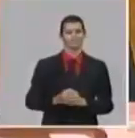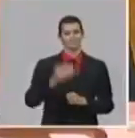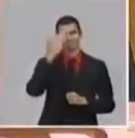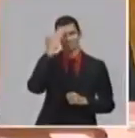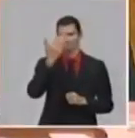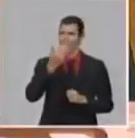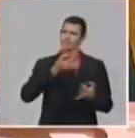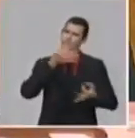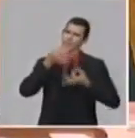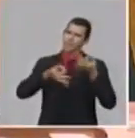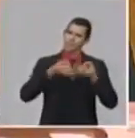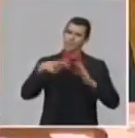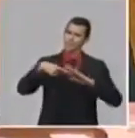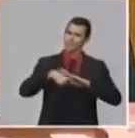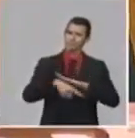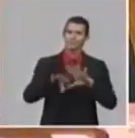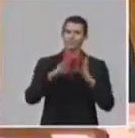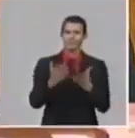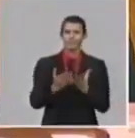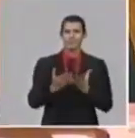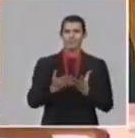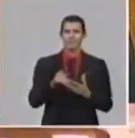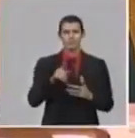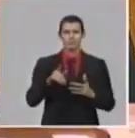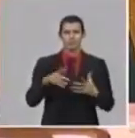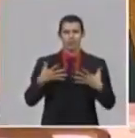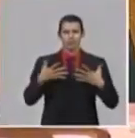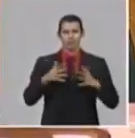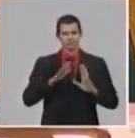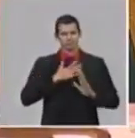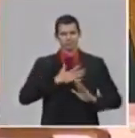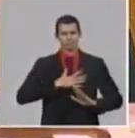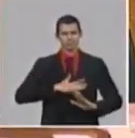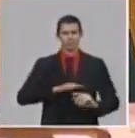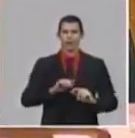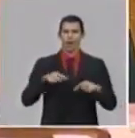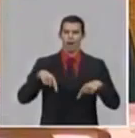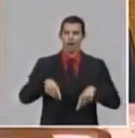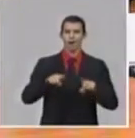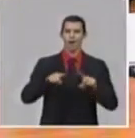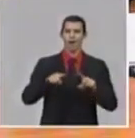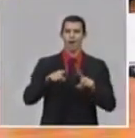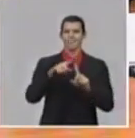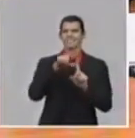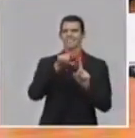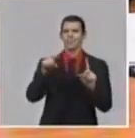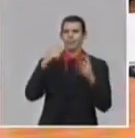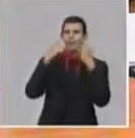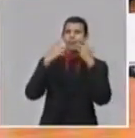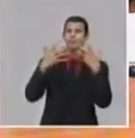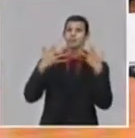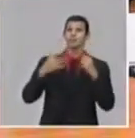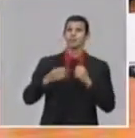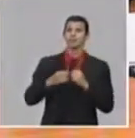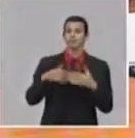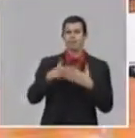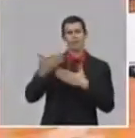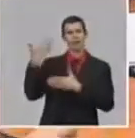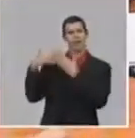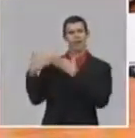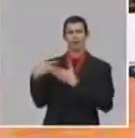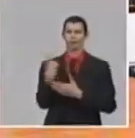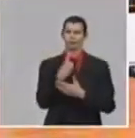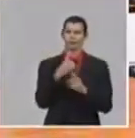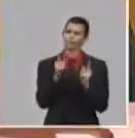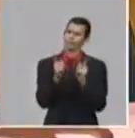...explicación y no se desespera, pero vamos a hablar también de un tema que el otro día esbozamos, esbozamos,